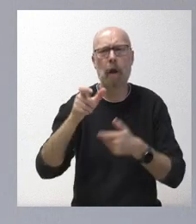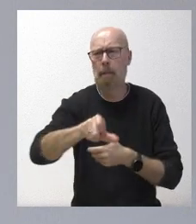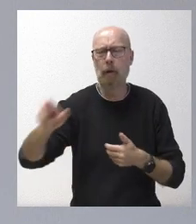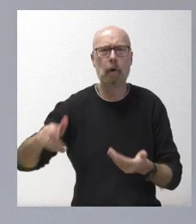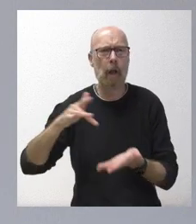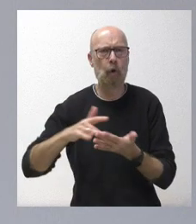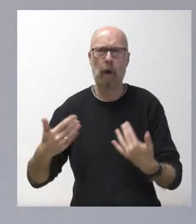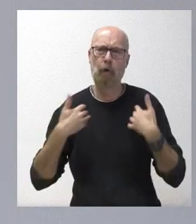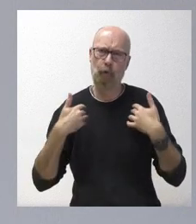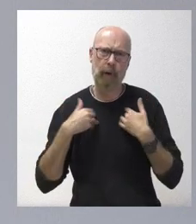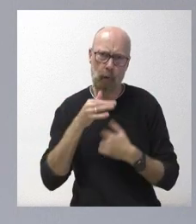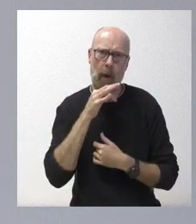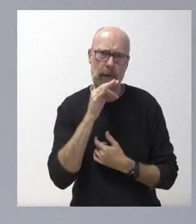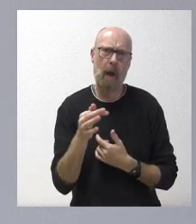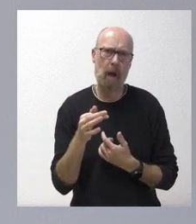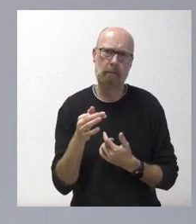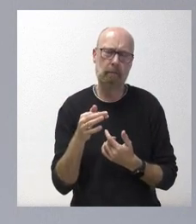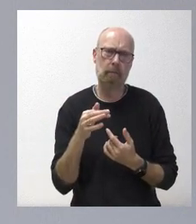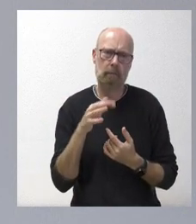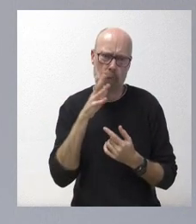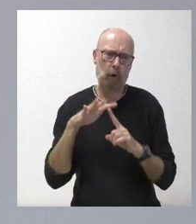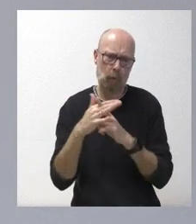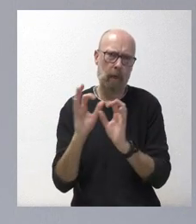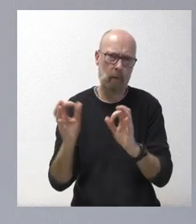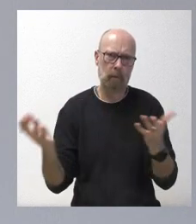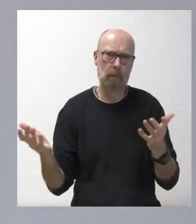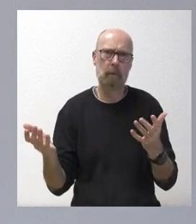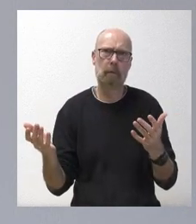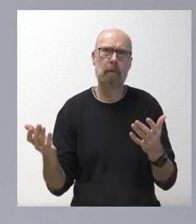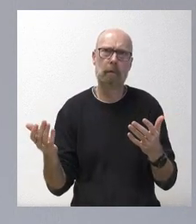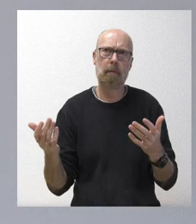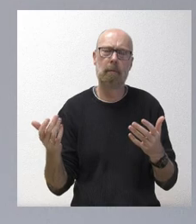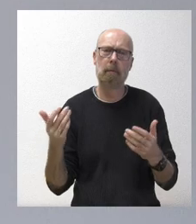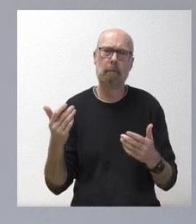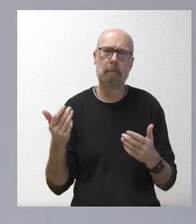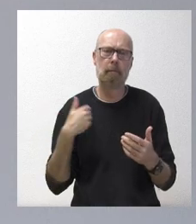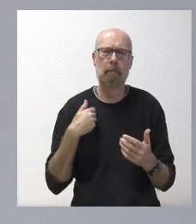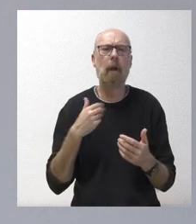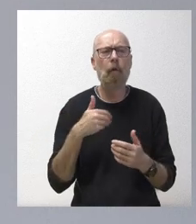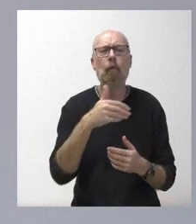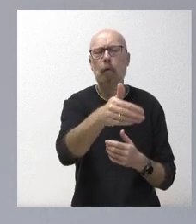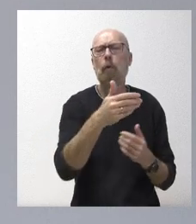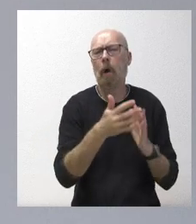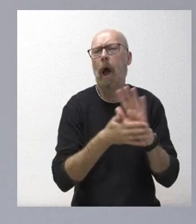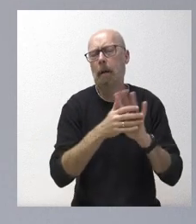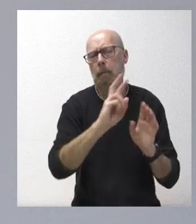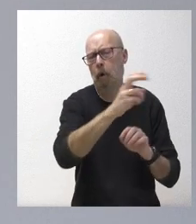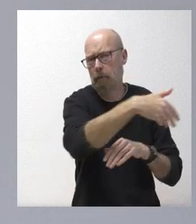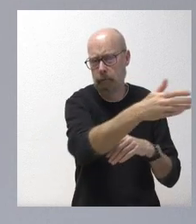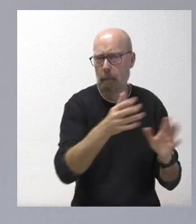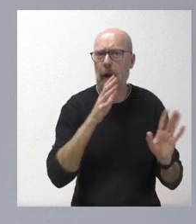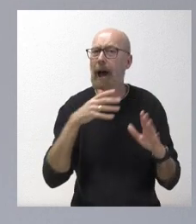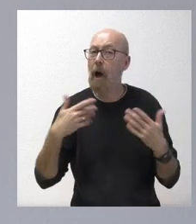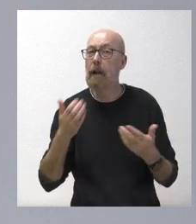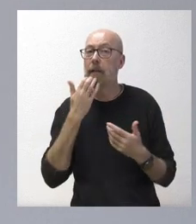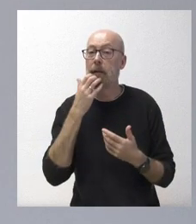todavía gravemente este episodio y, por lo tanto, tocará otras consideraciones más adelante. Bien, es cierto que si alguien cree que